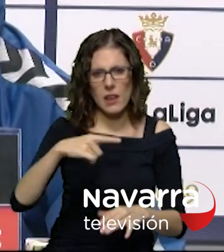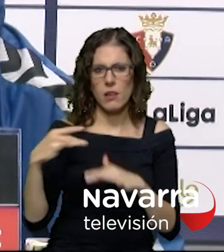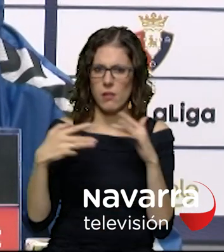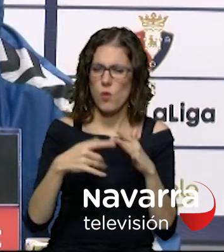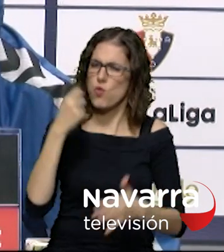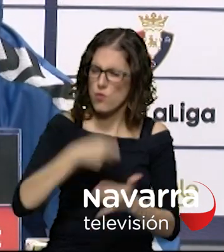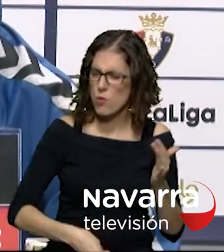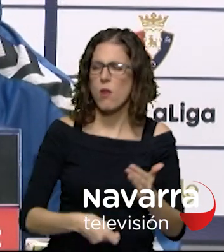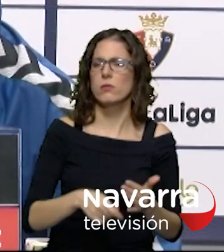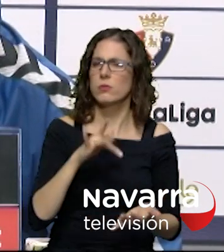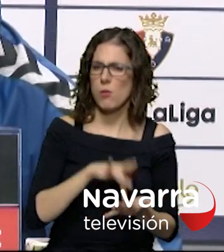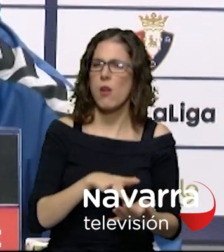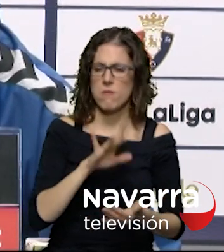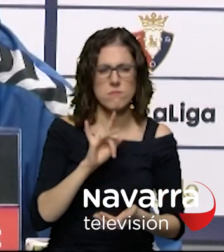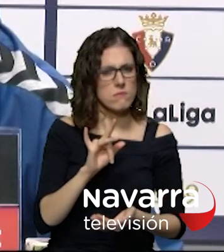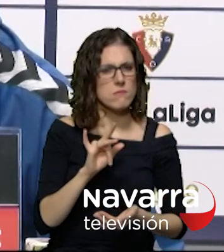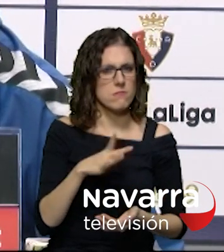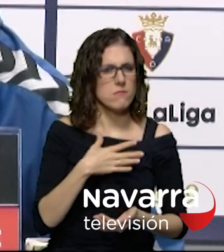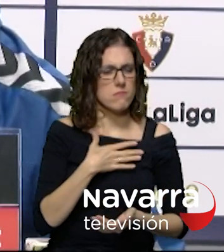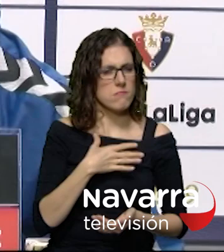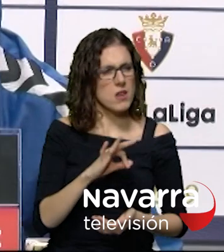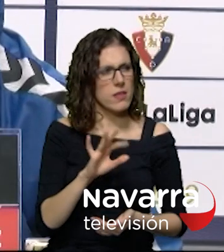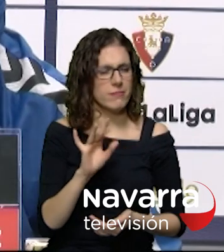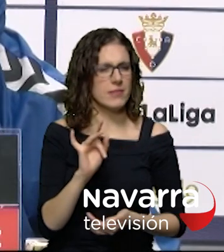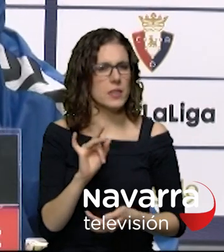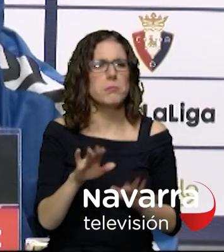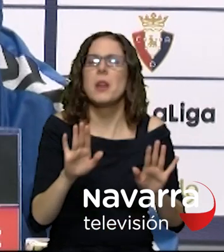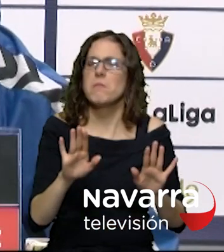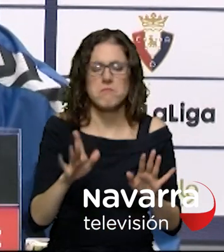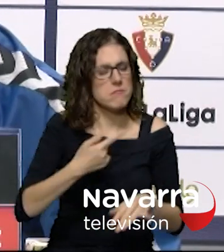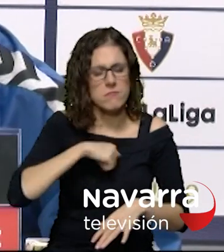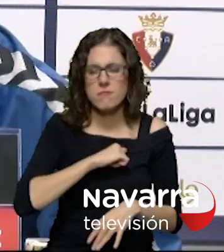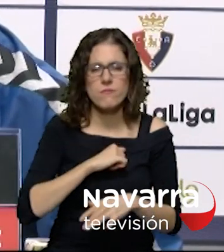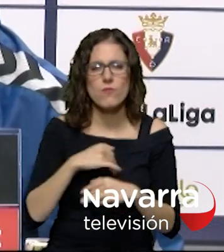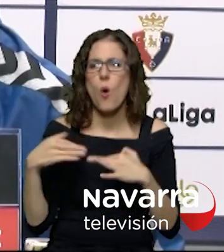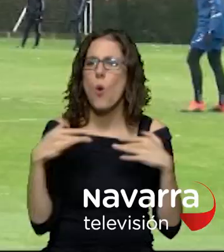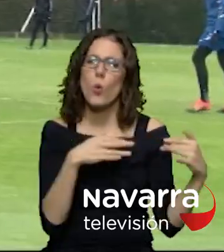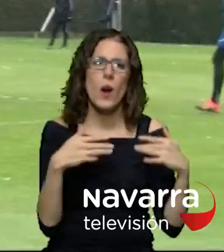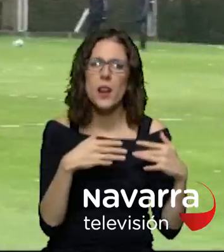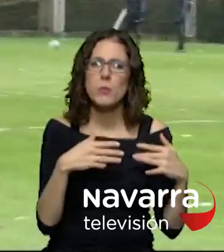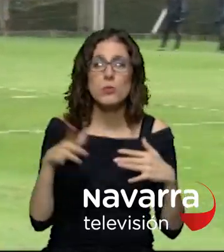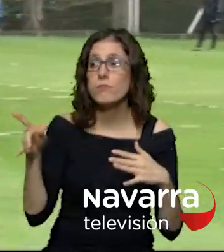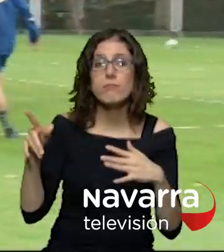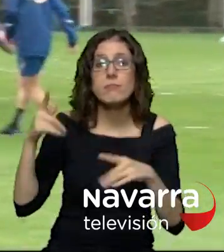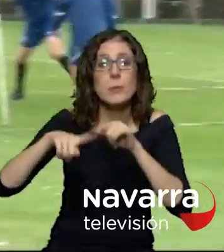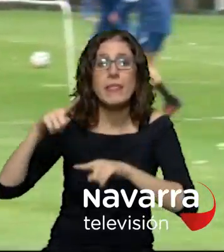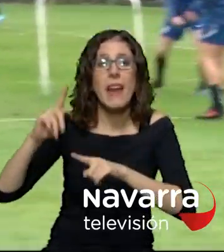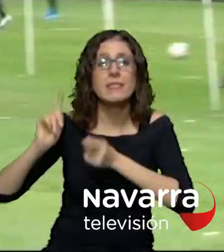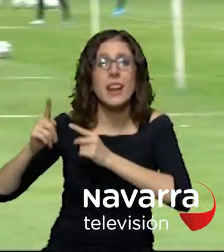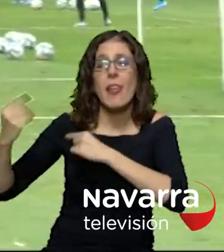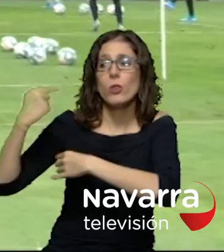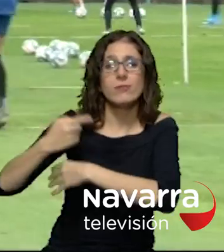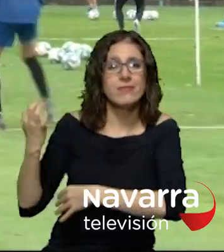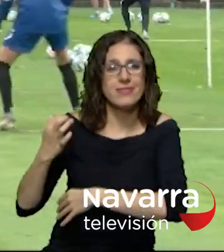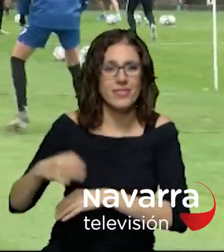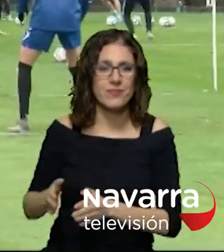y quizás de muchos choques pero bueno saldremos a jugar a lo que nos pide el míster nuestro Osasuna espera seguir incrementando